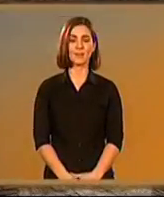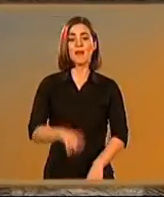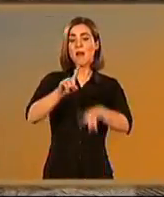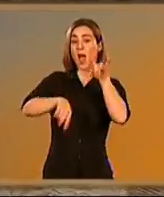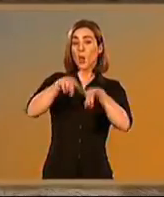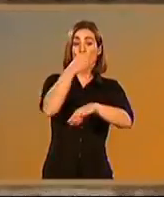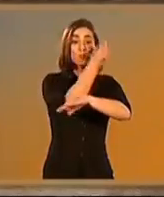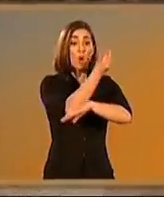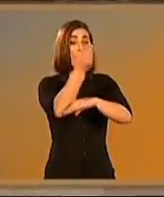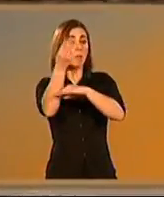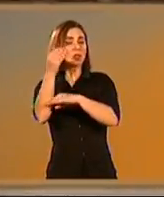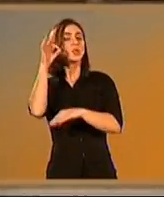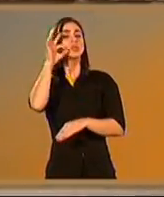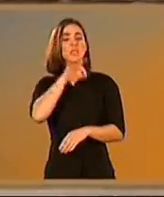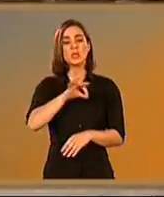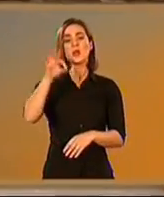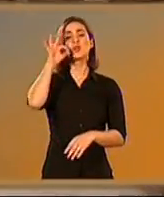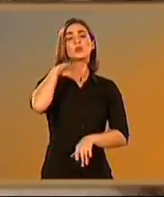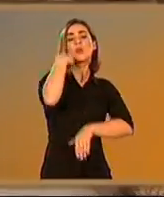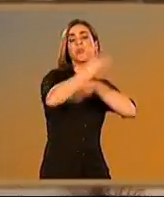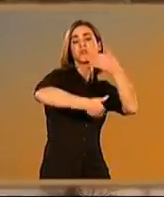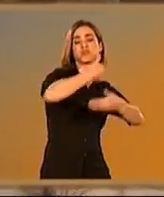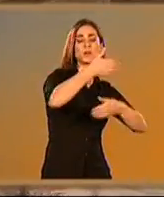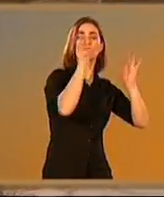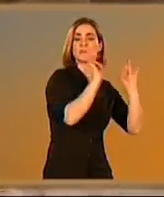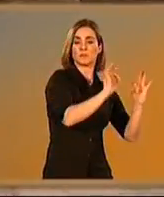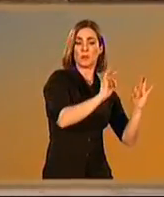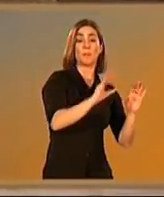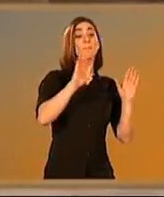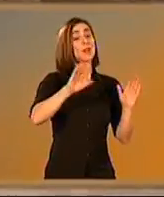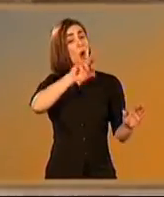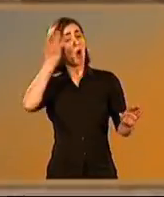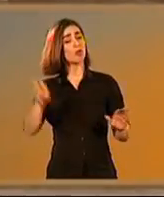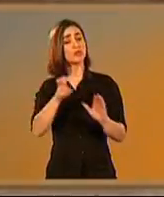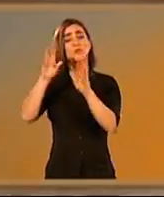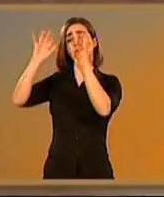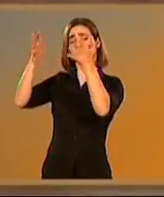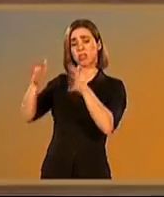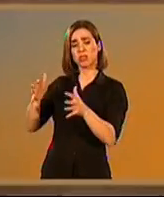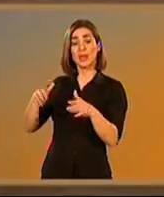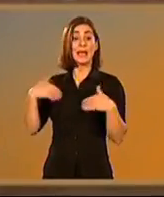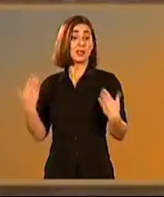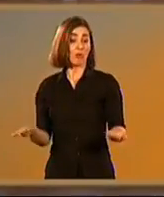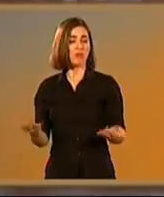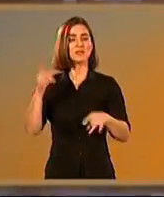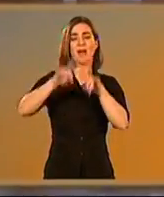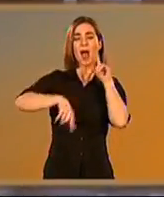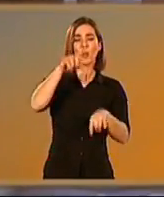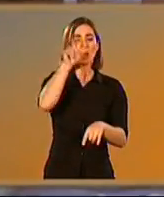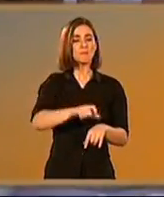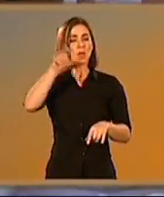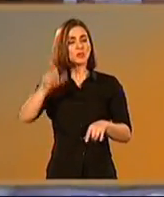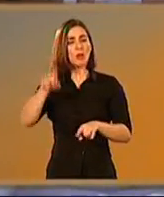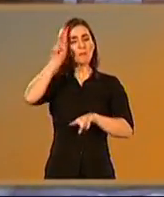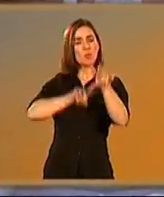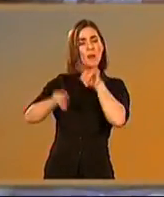Parte de este patrimonio desafió el paso de los siglos sin inmutarse, pero otra gran parte fue rescatada del olvido gracias al